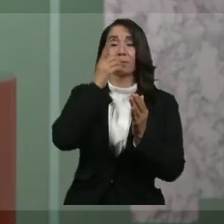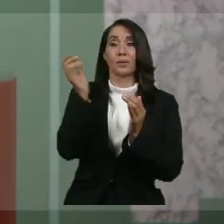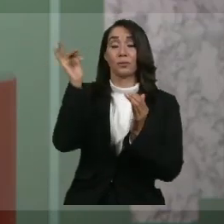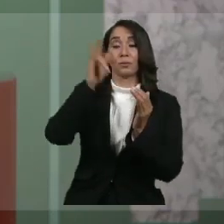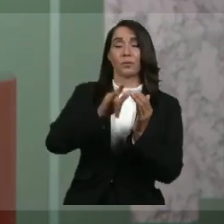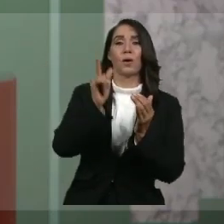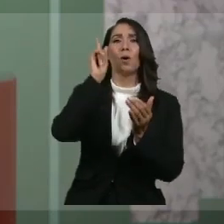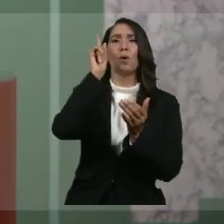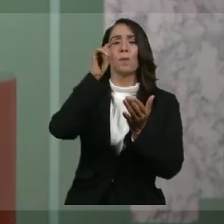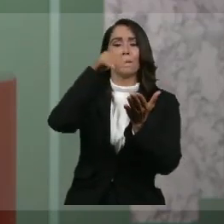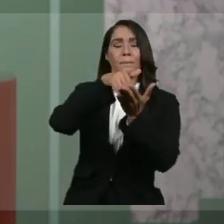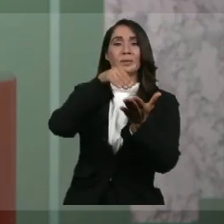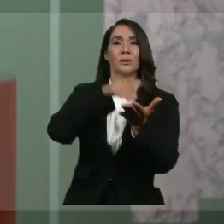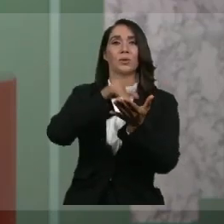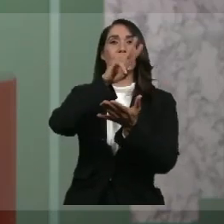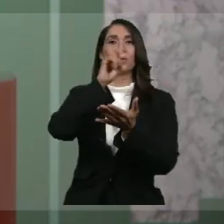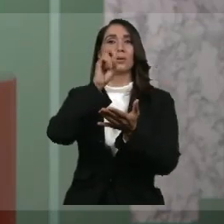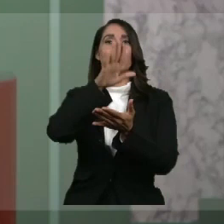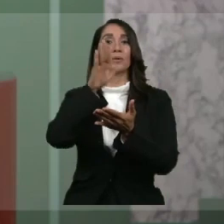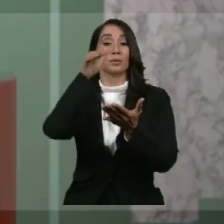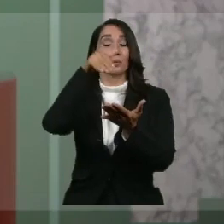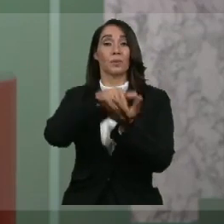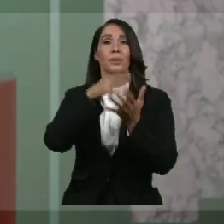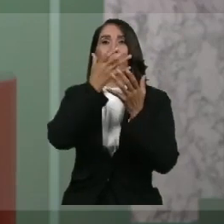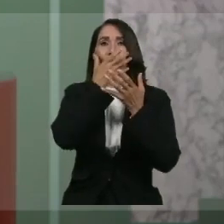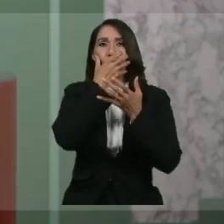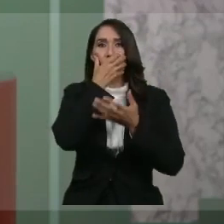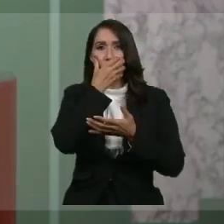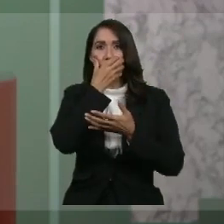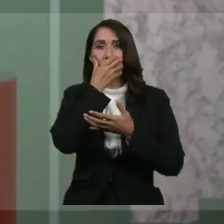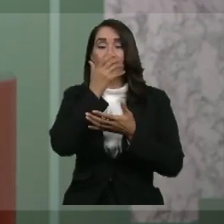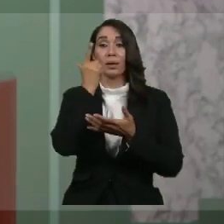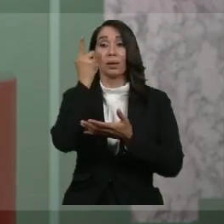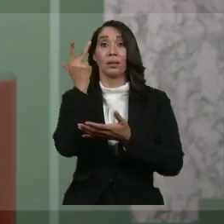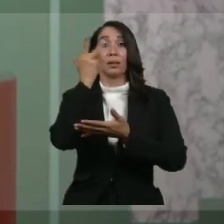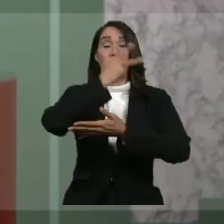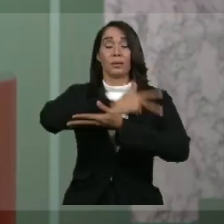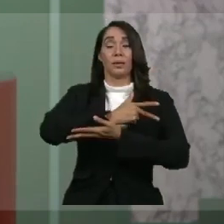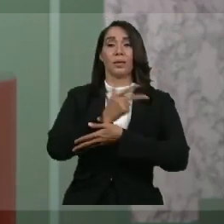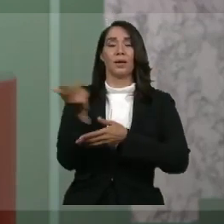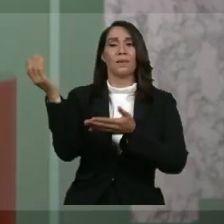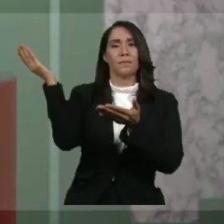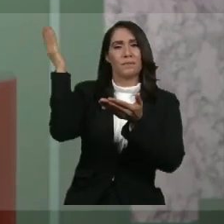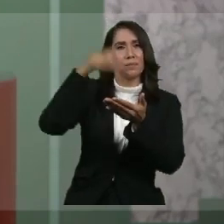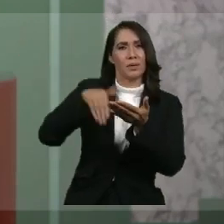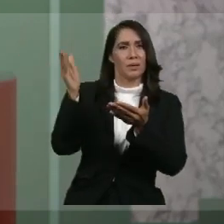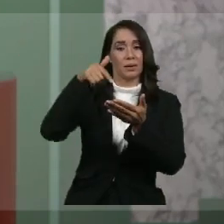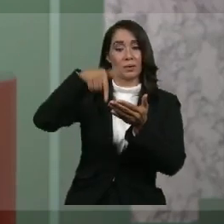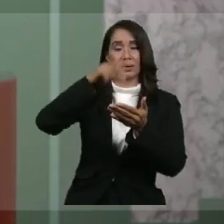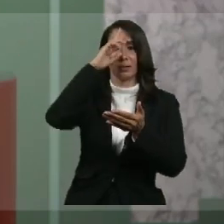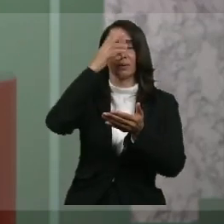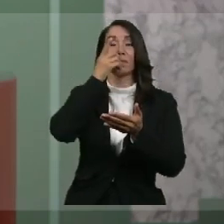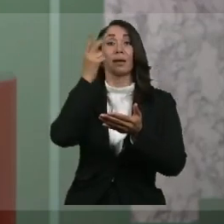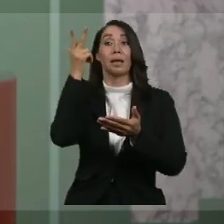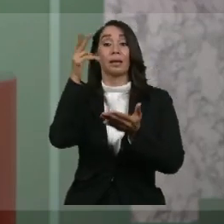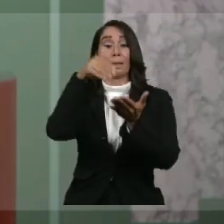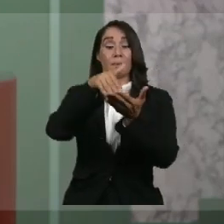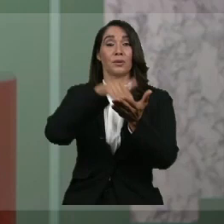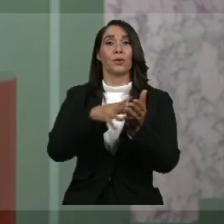mascarillas y en los próximos días esperan otros 3 millones más que están en proceso de entrega.